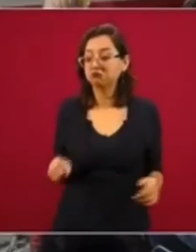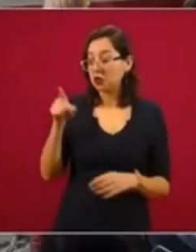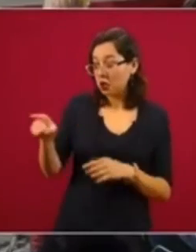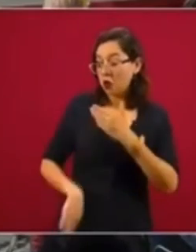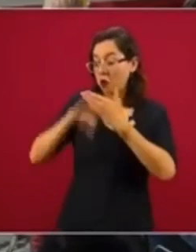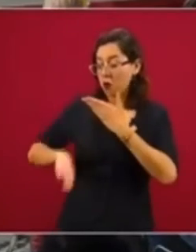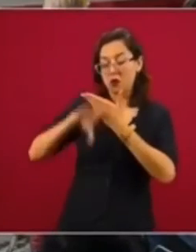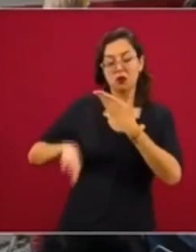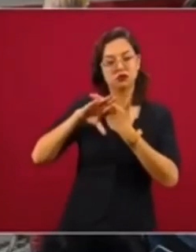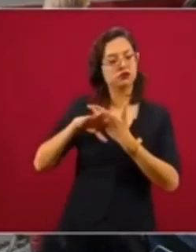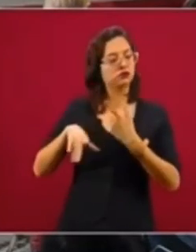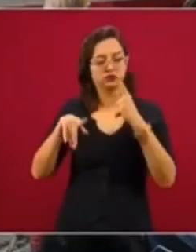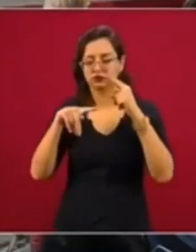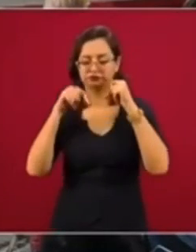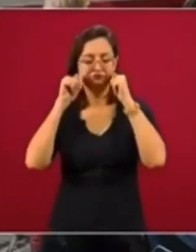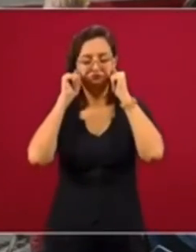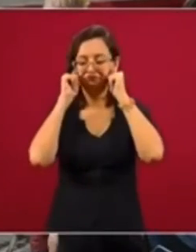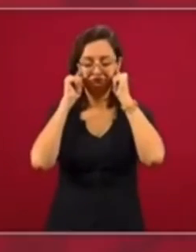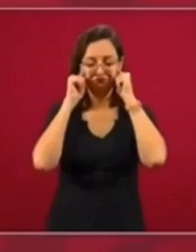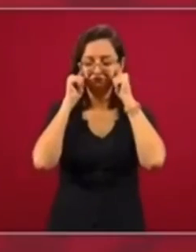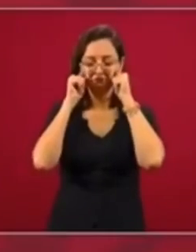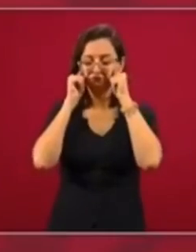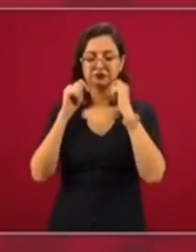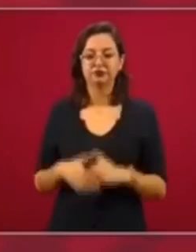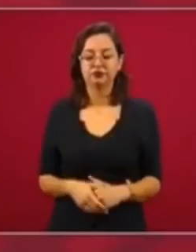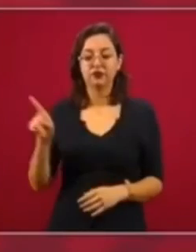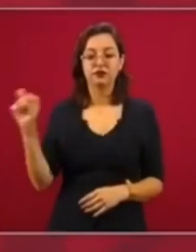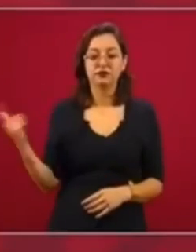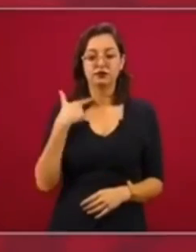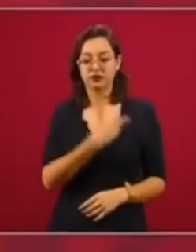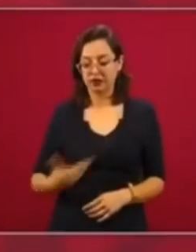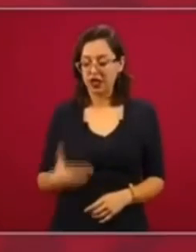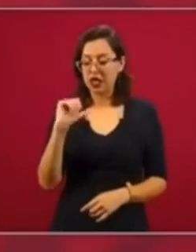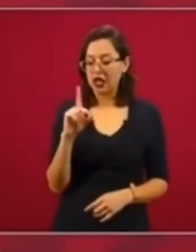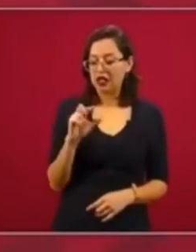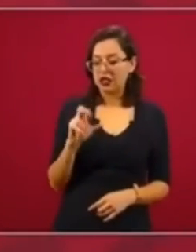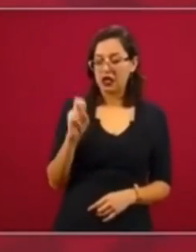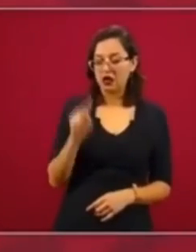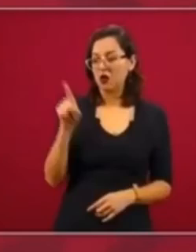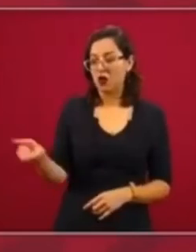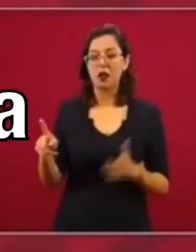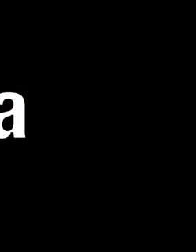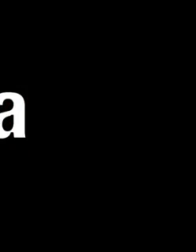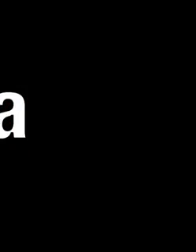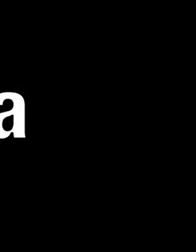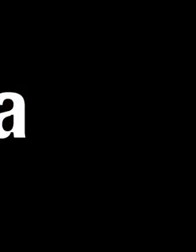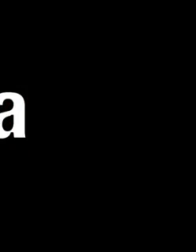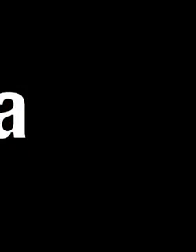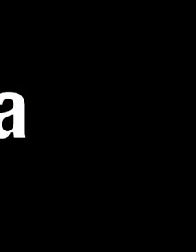adversario, aunque, entre otras cosas, el expresidente Calderón nos haya robado la presidencia. ¡Gracias! ¡Gracias! ¡Gracias! ¡Gracias!